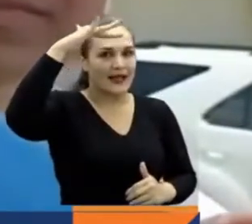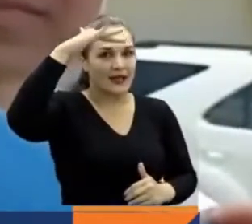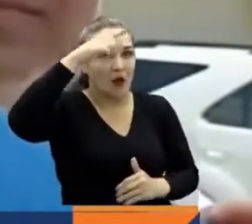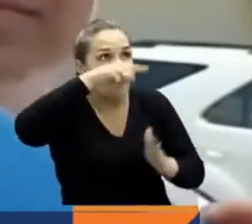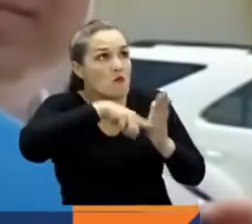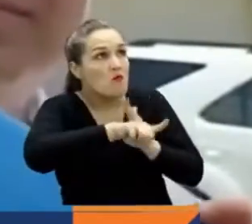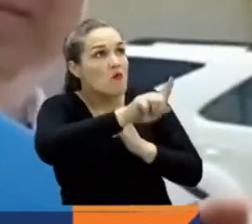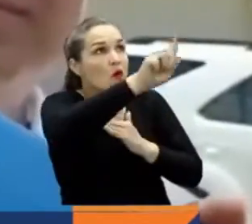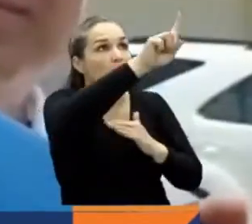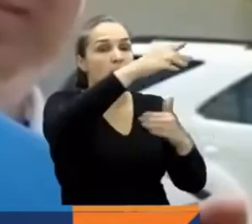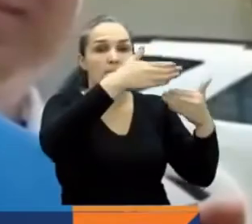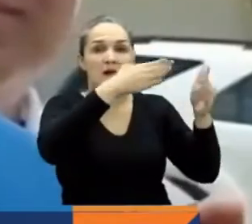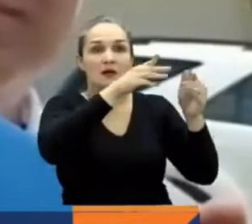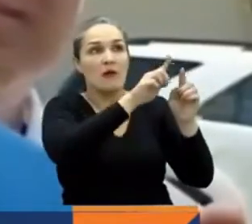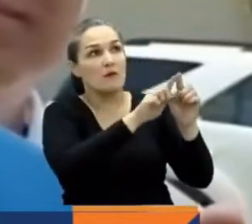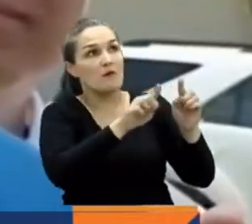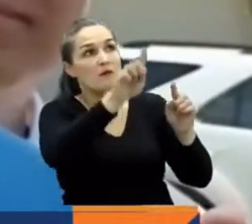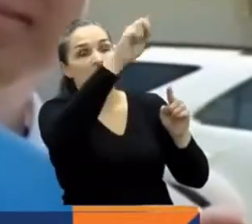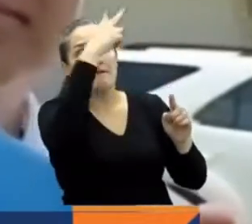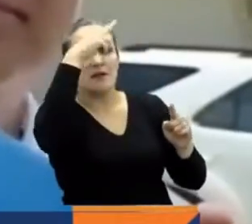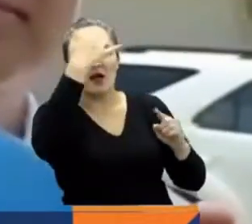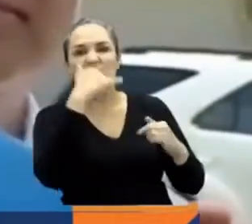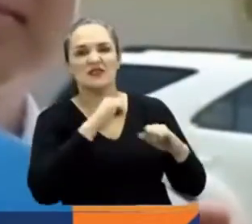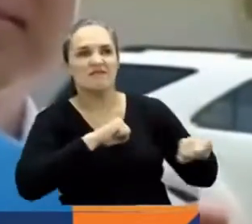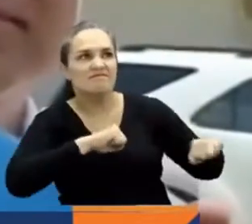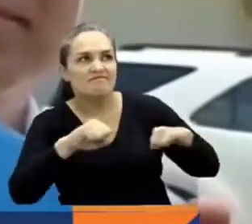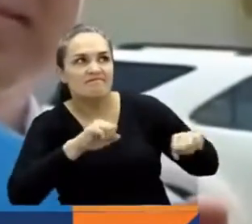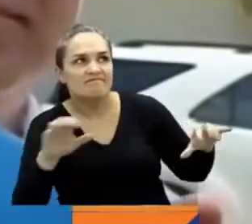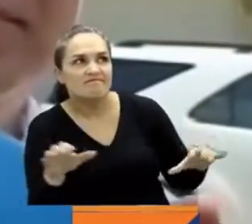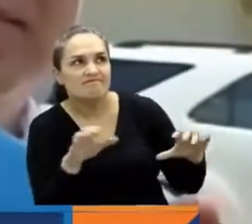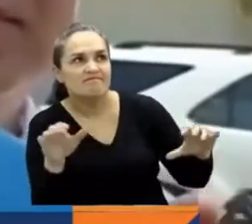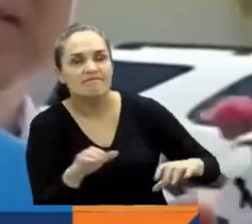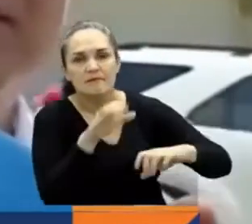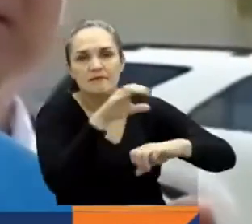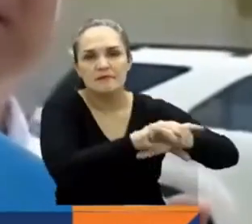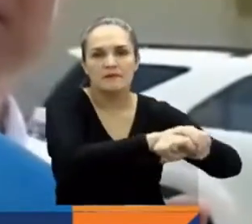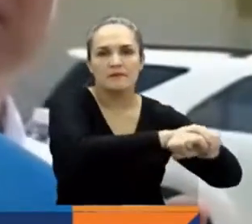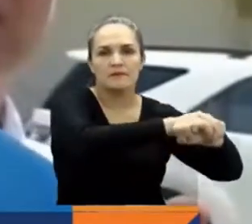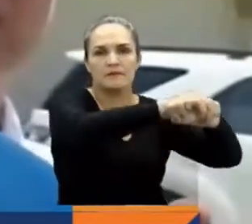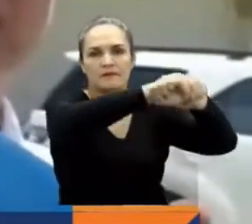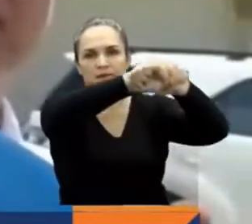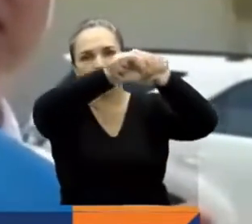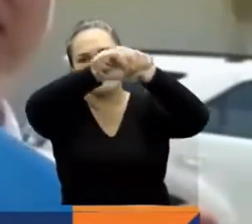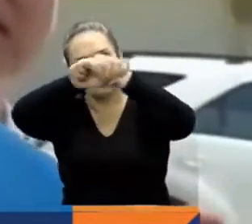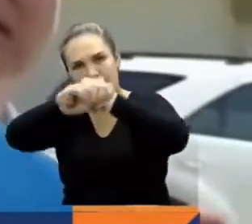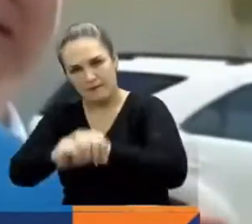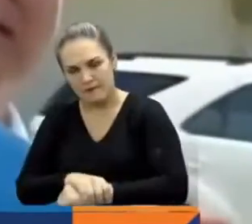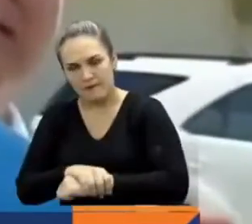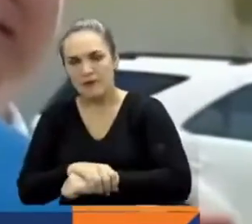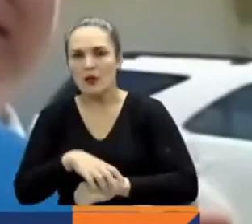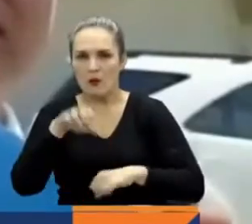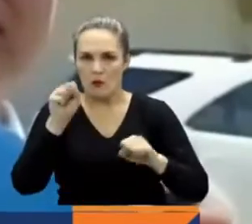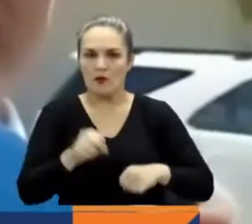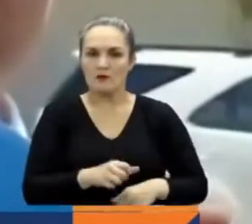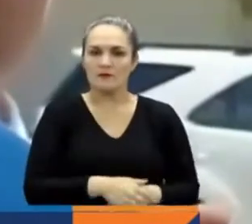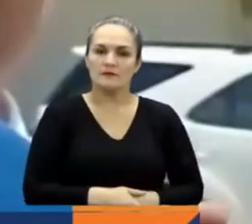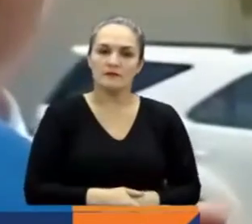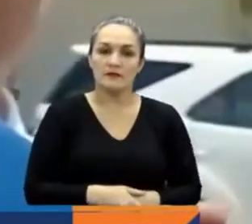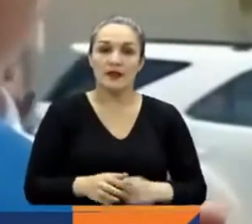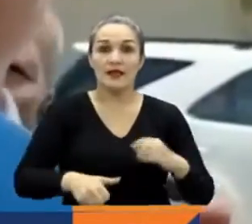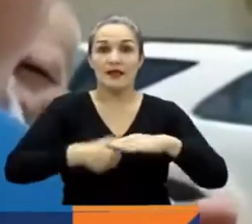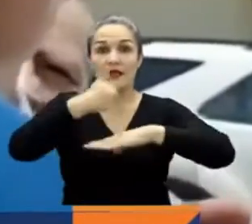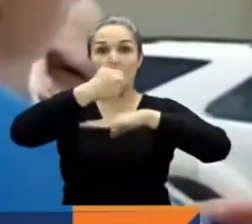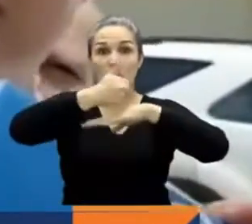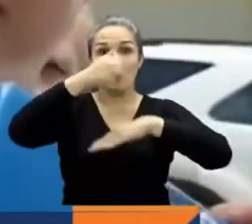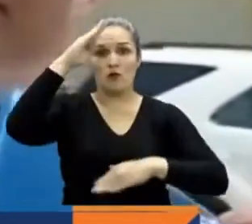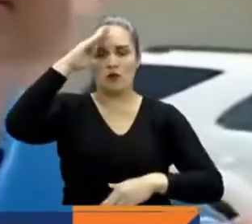Interpol está adelantando todas las actividades pendientes para que pueda ser prontamente capturada a esta persona. El director de la